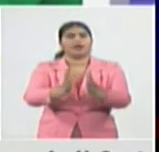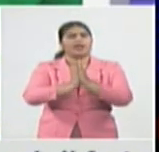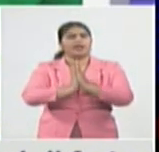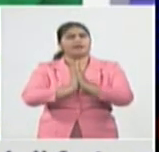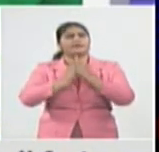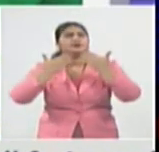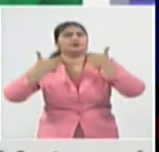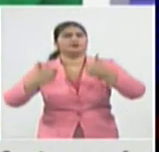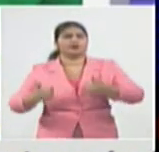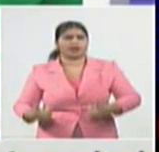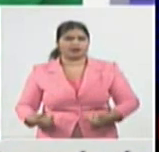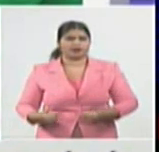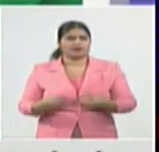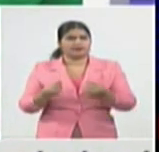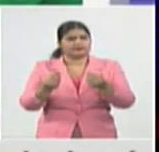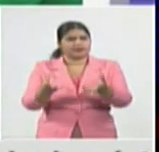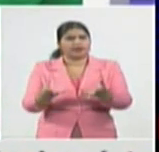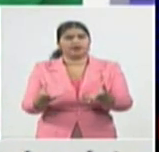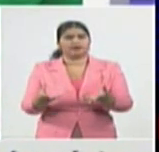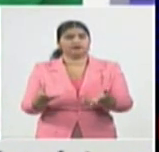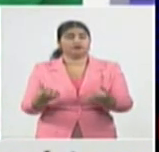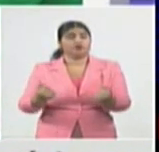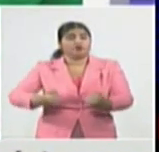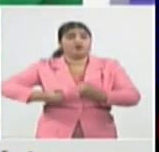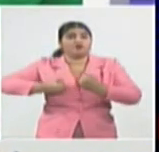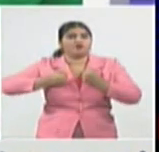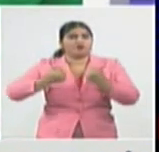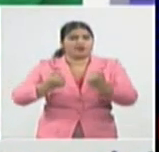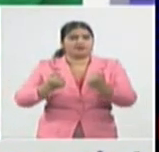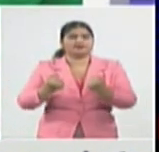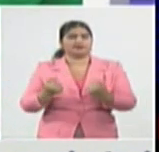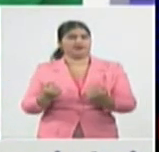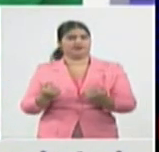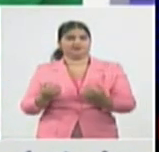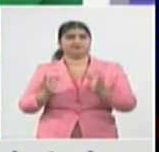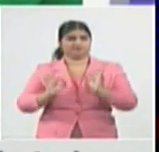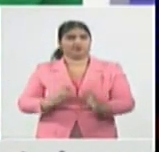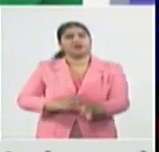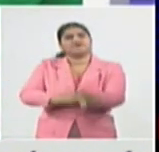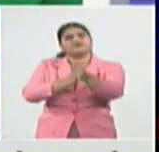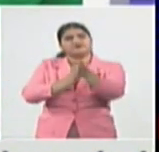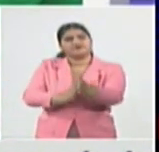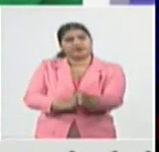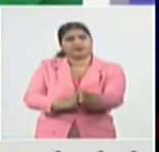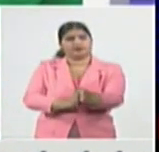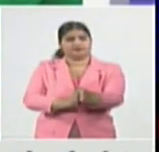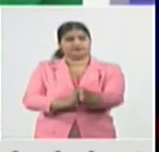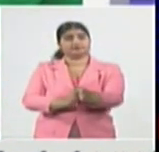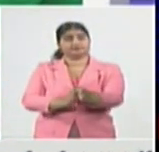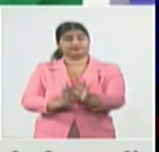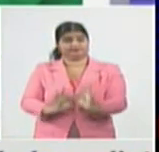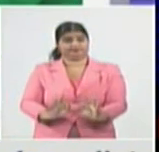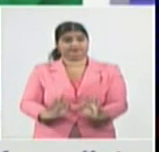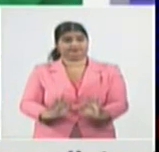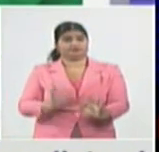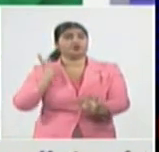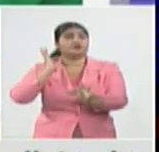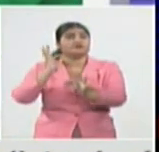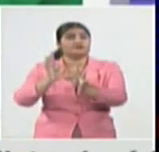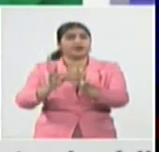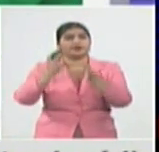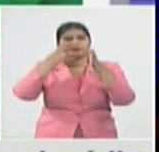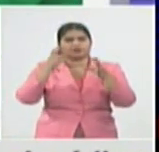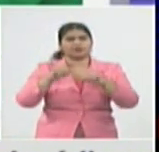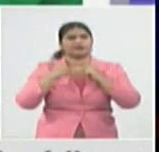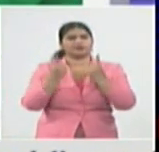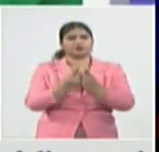un desarrollo en su espiritualidad en fortalecer más su fe en estos tiempos por eso es importante que todas las personas también conozcan qué tipo de